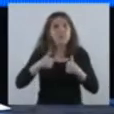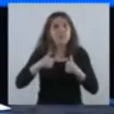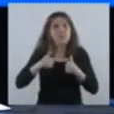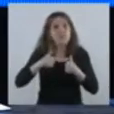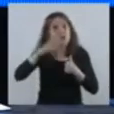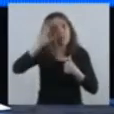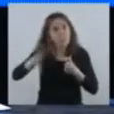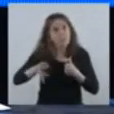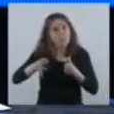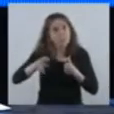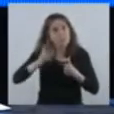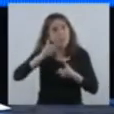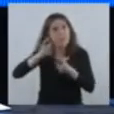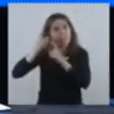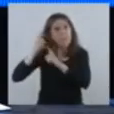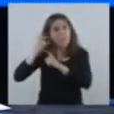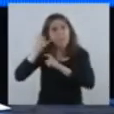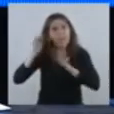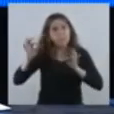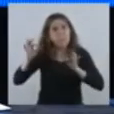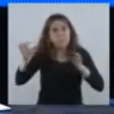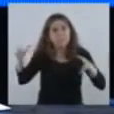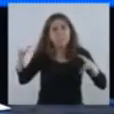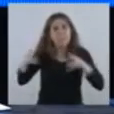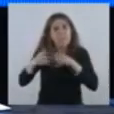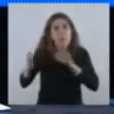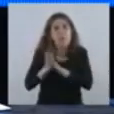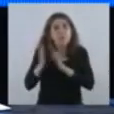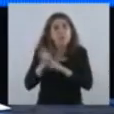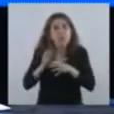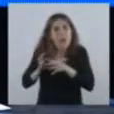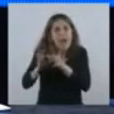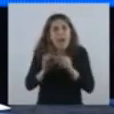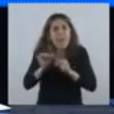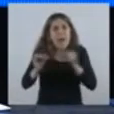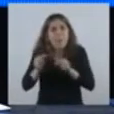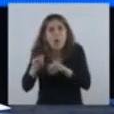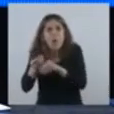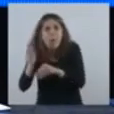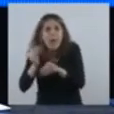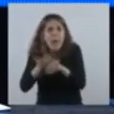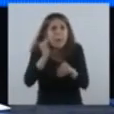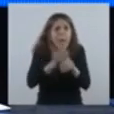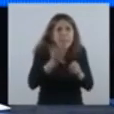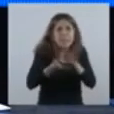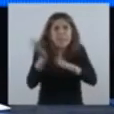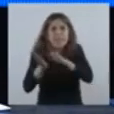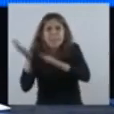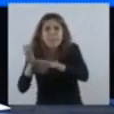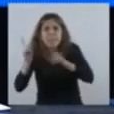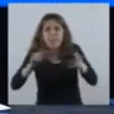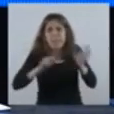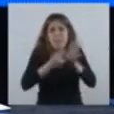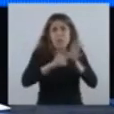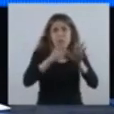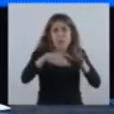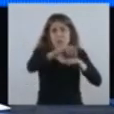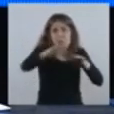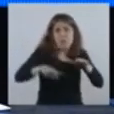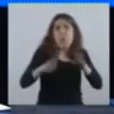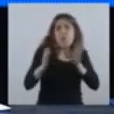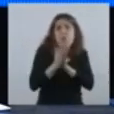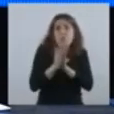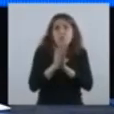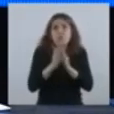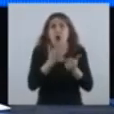e ir abriendo poco a poco actividades, la hemos realizado en el área metropolitana de Buenos Aires, con el gobernador de Buenos Aires